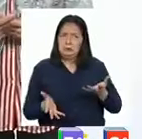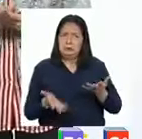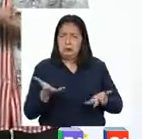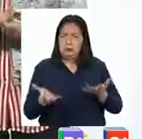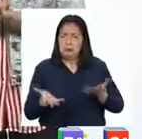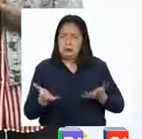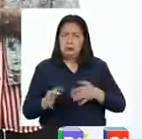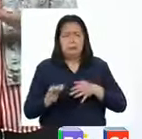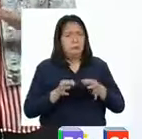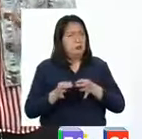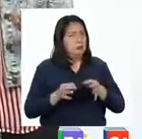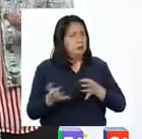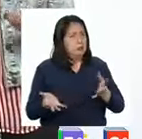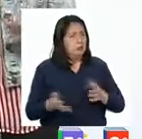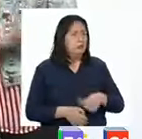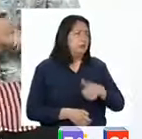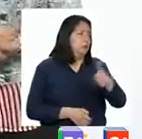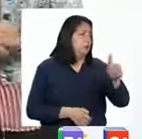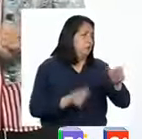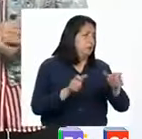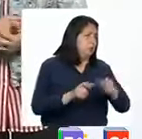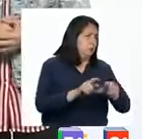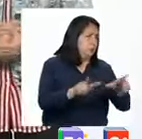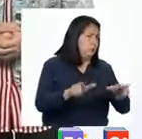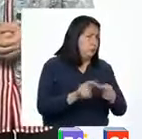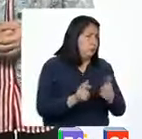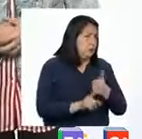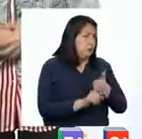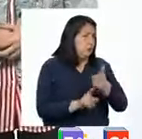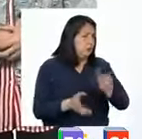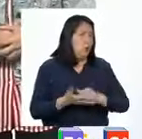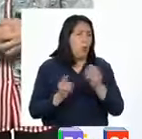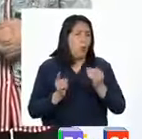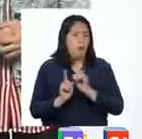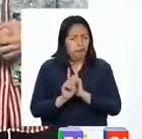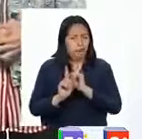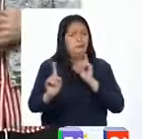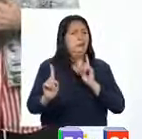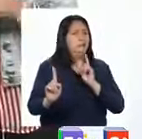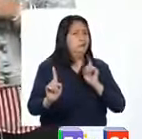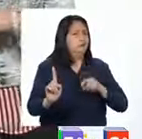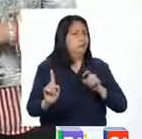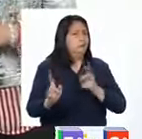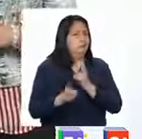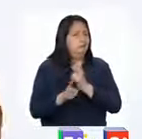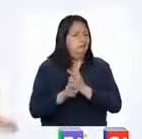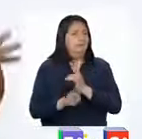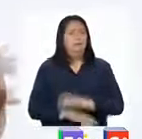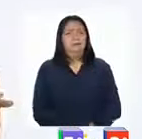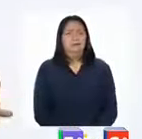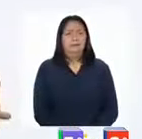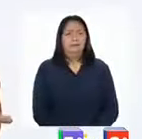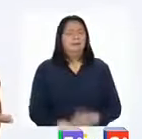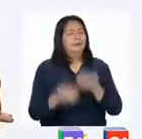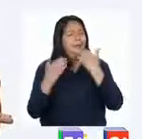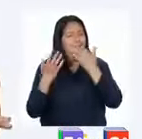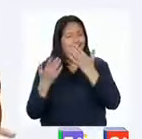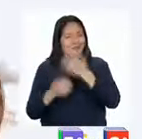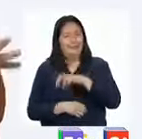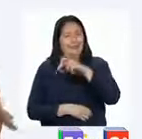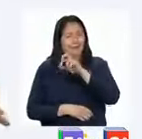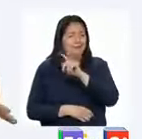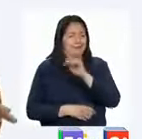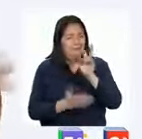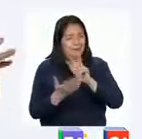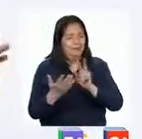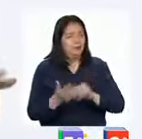puede tratar sobre el espacio de los demás o puede tratar sobre la distancia que debemos mantener para cuidarnos. Gracias, Patti.